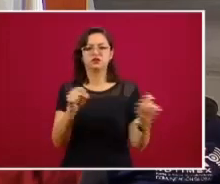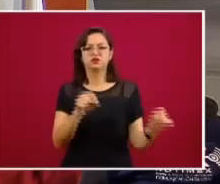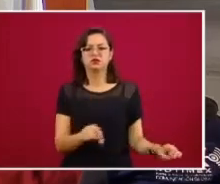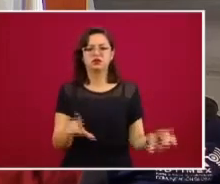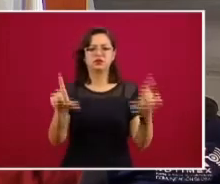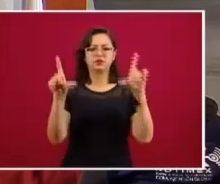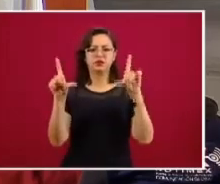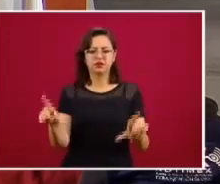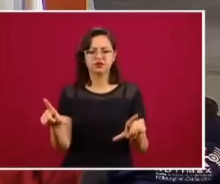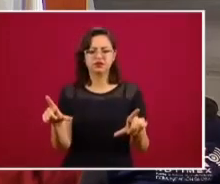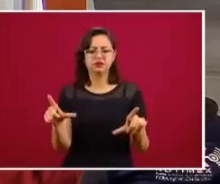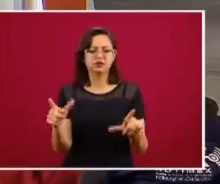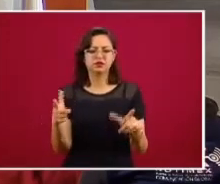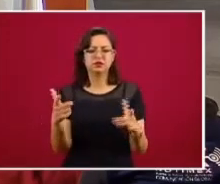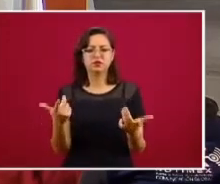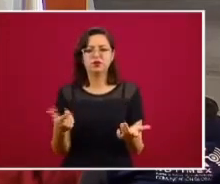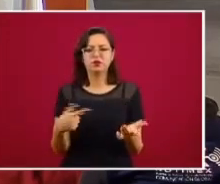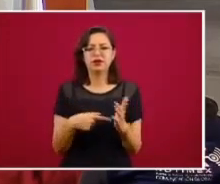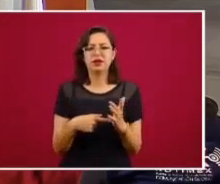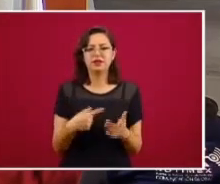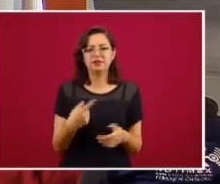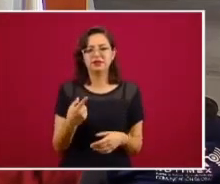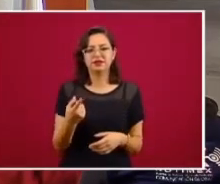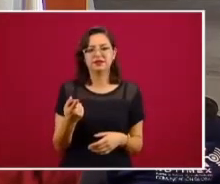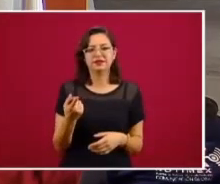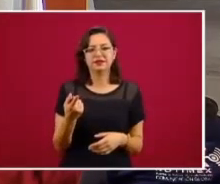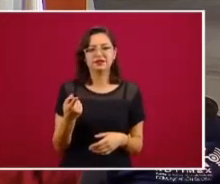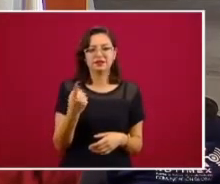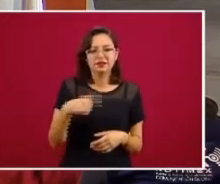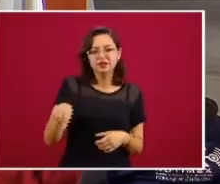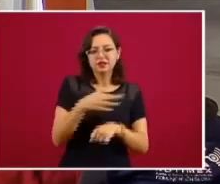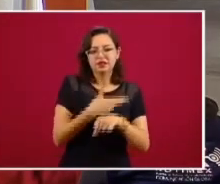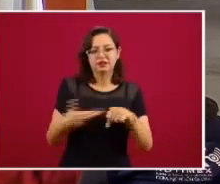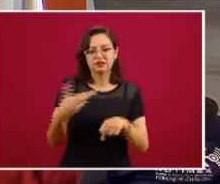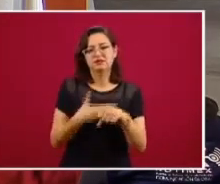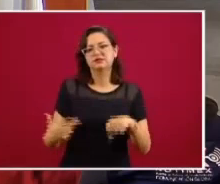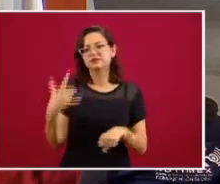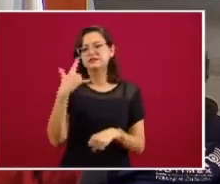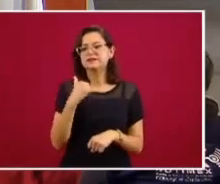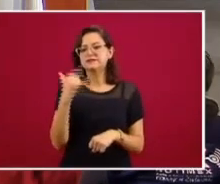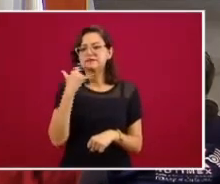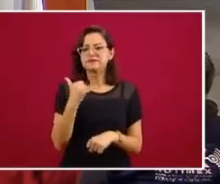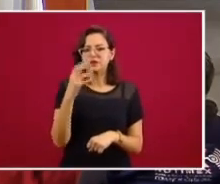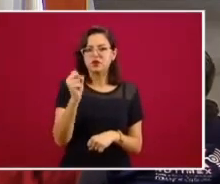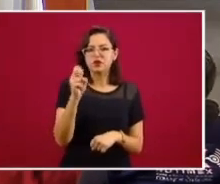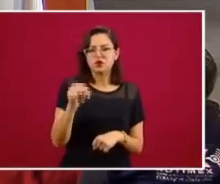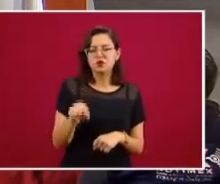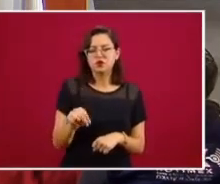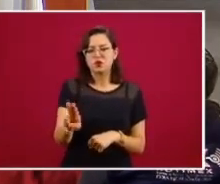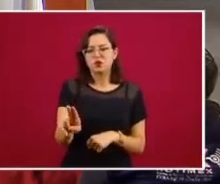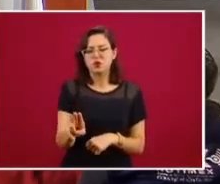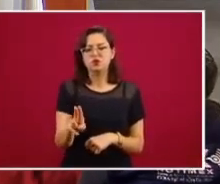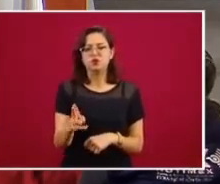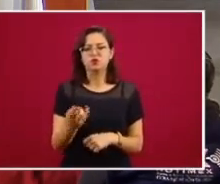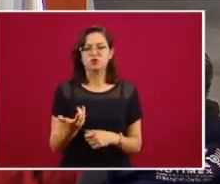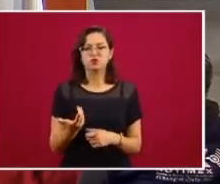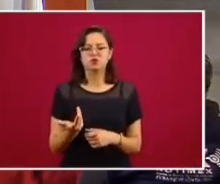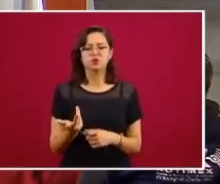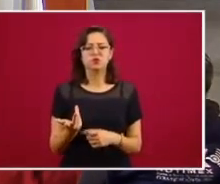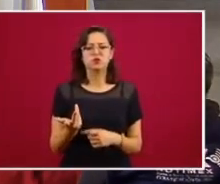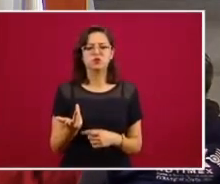que iniciamos esta gestión en el contexto de la ONU, le mandamos